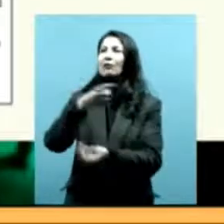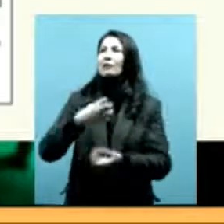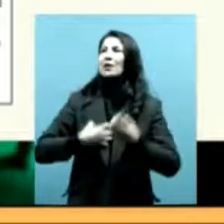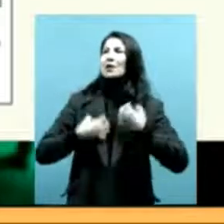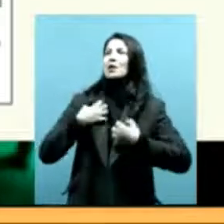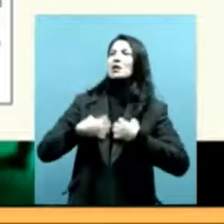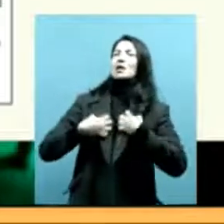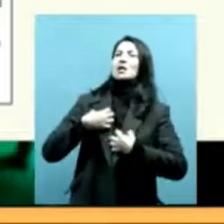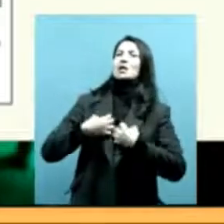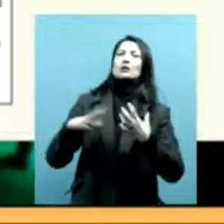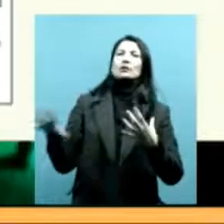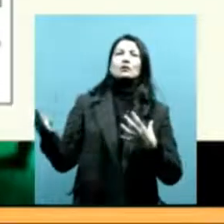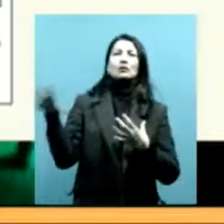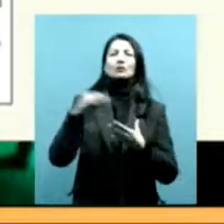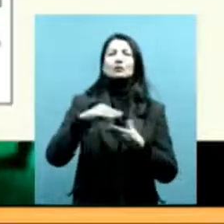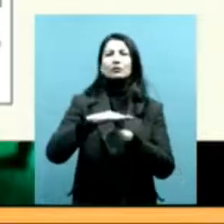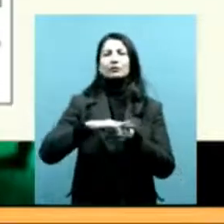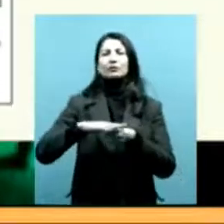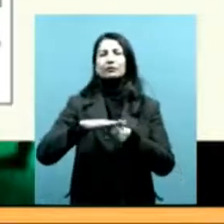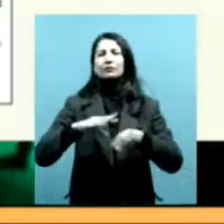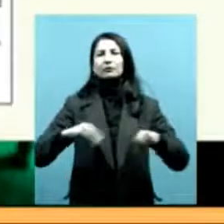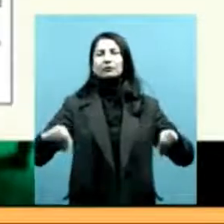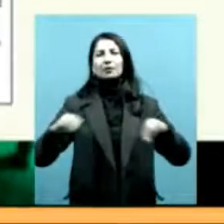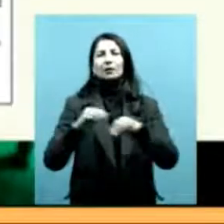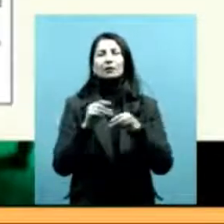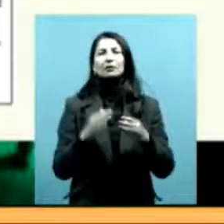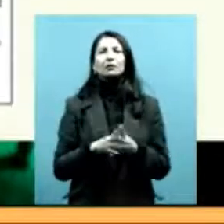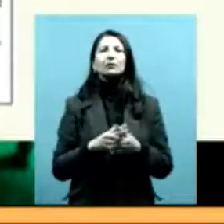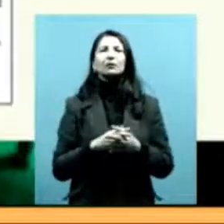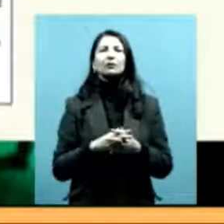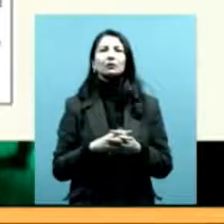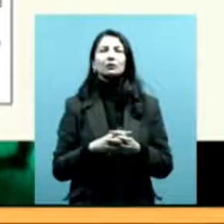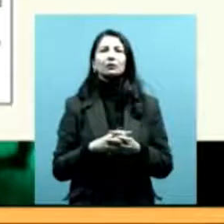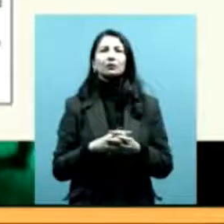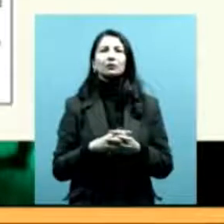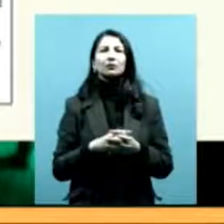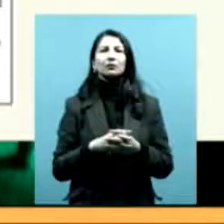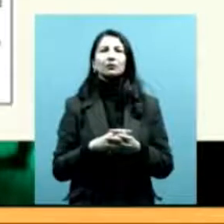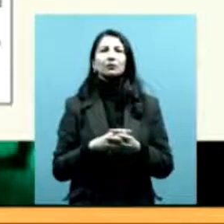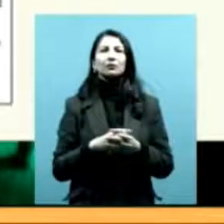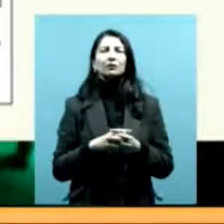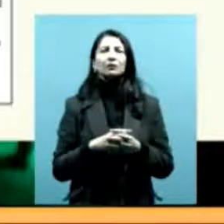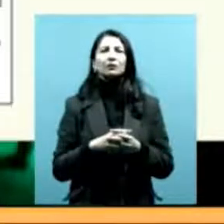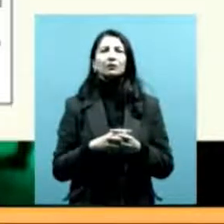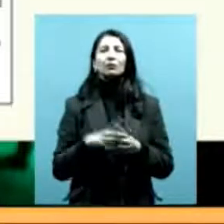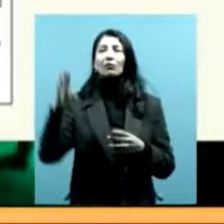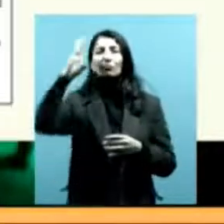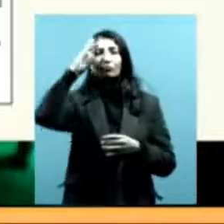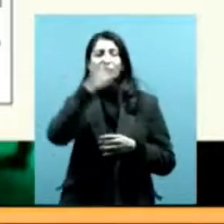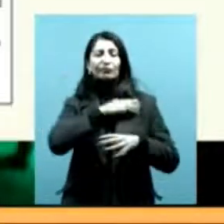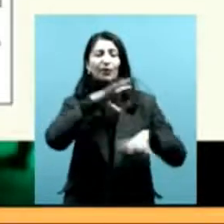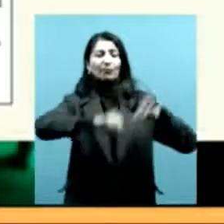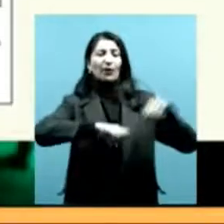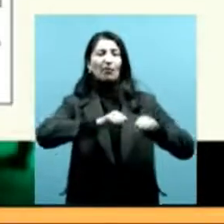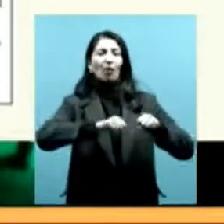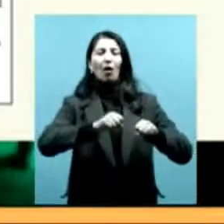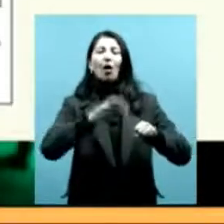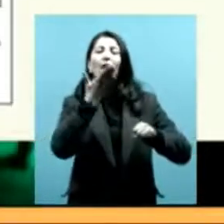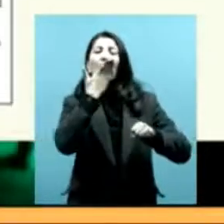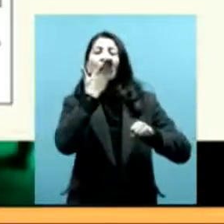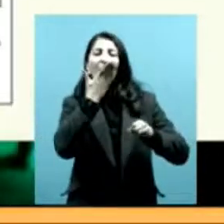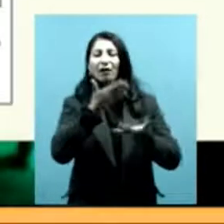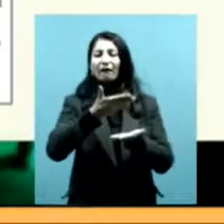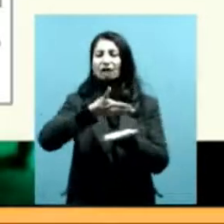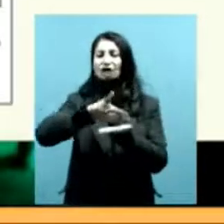Todo ese territorio muy valioso queda para los terratenientes. Como fue vergonzoso ese